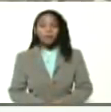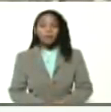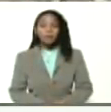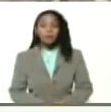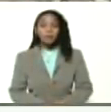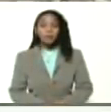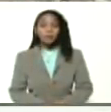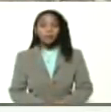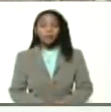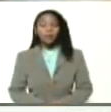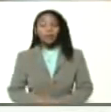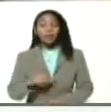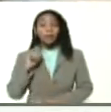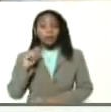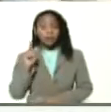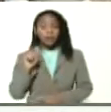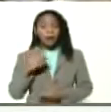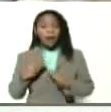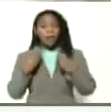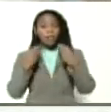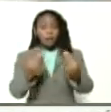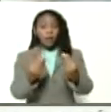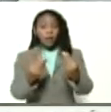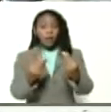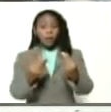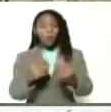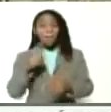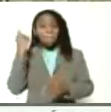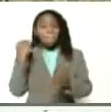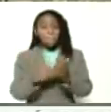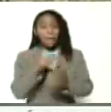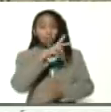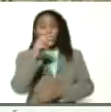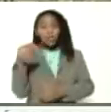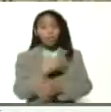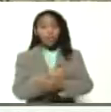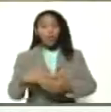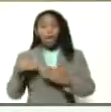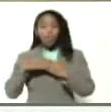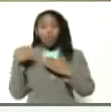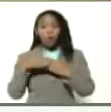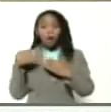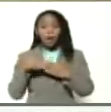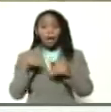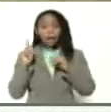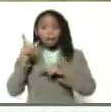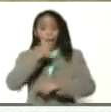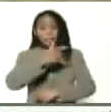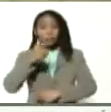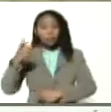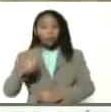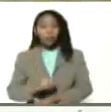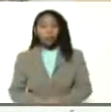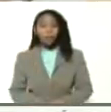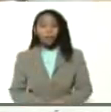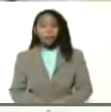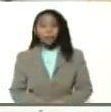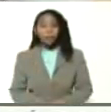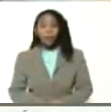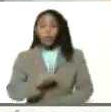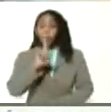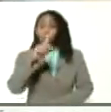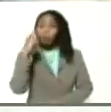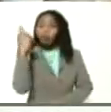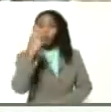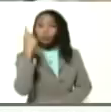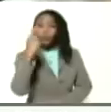de Estados Unidos que le entregó mil doscientos millones de dólares a esa gente un solo